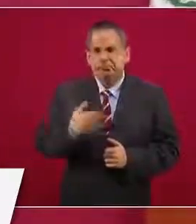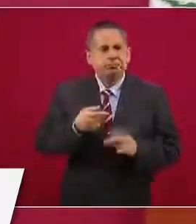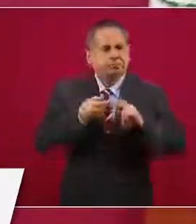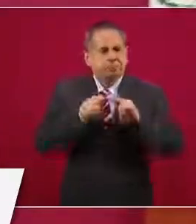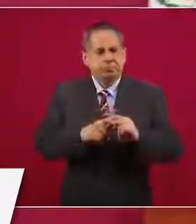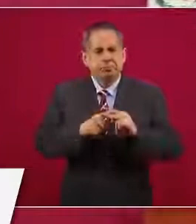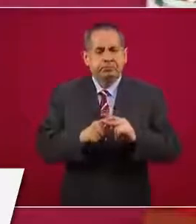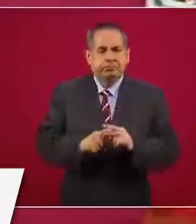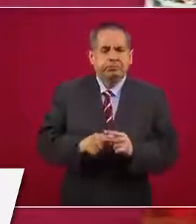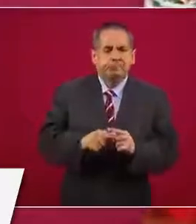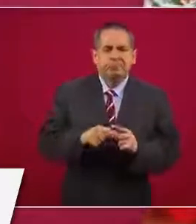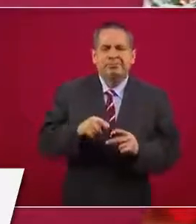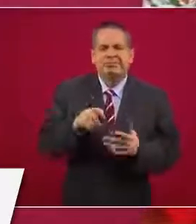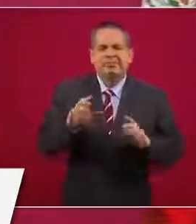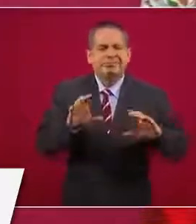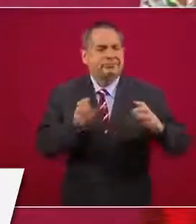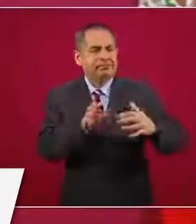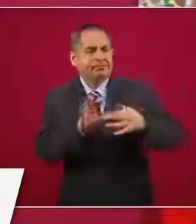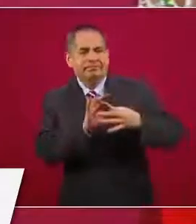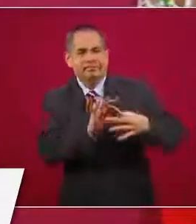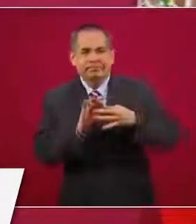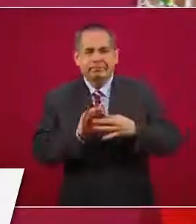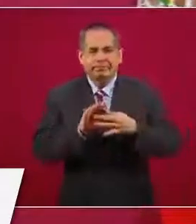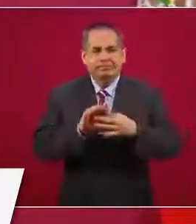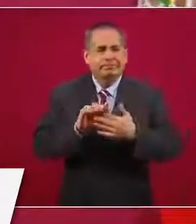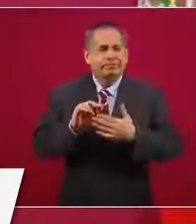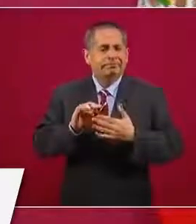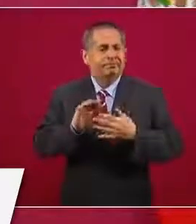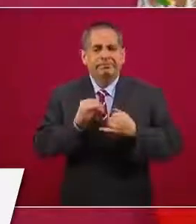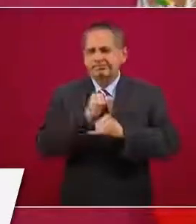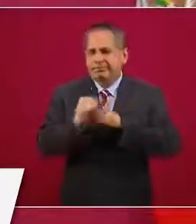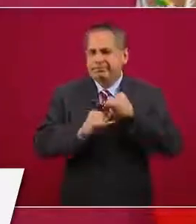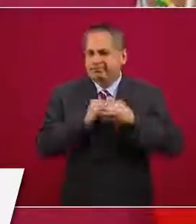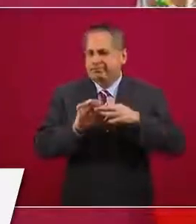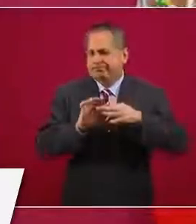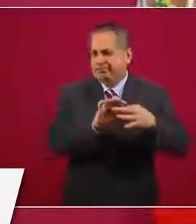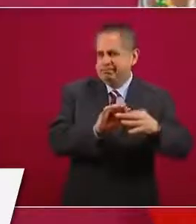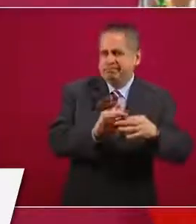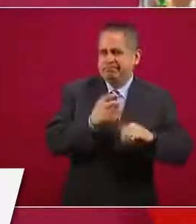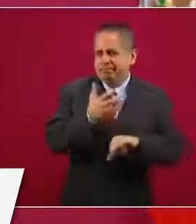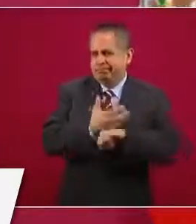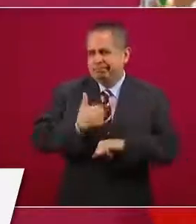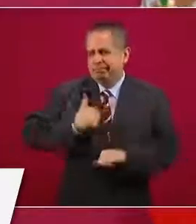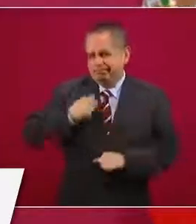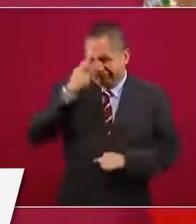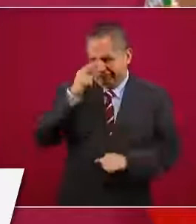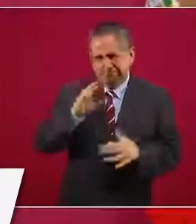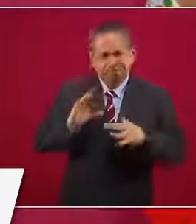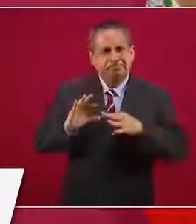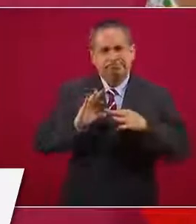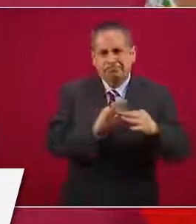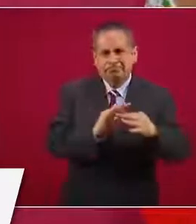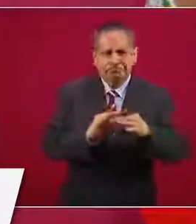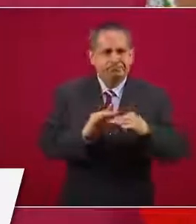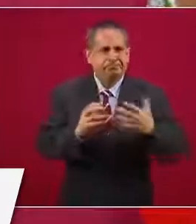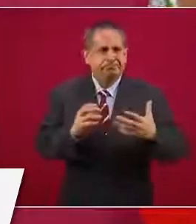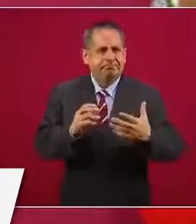tratado y vamos a seguir